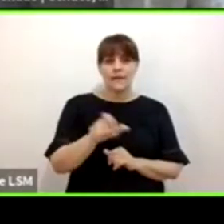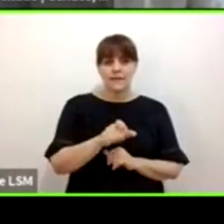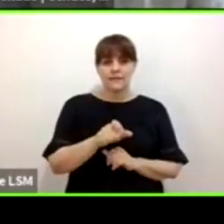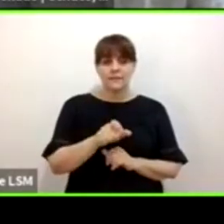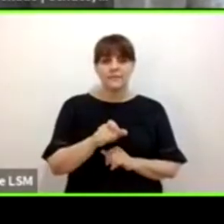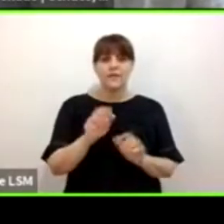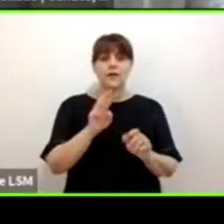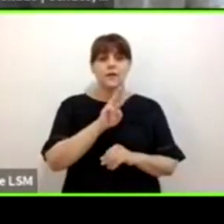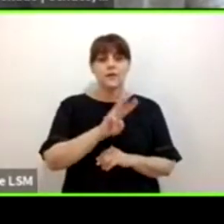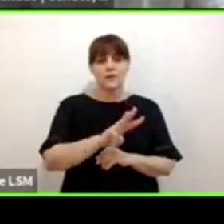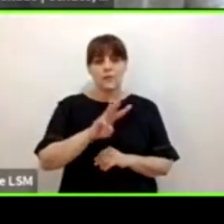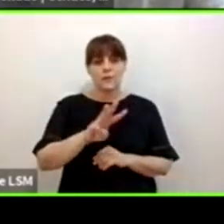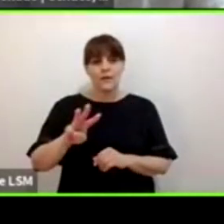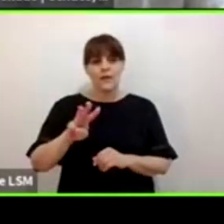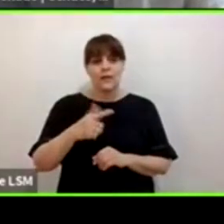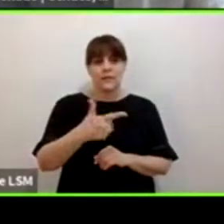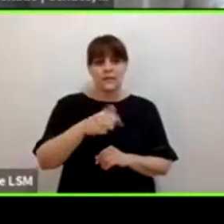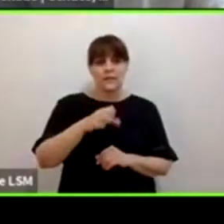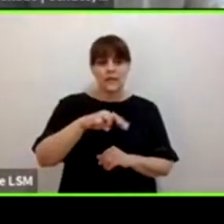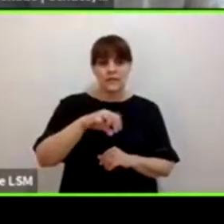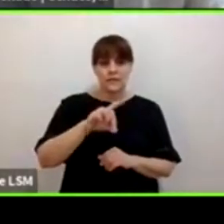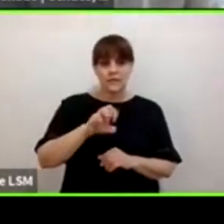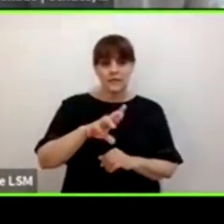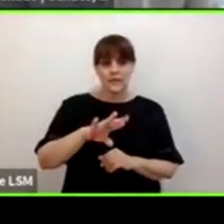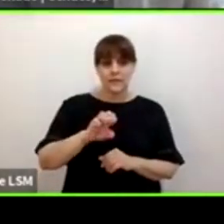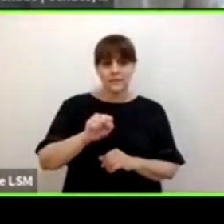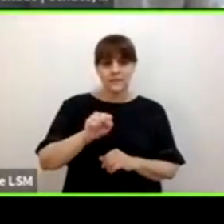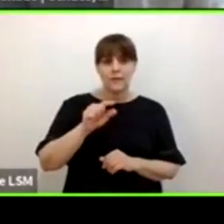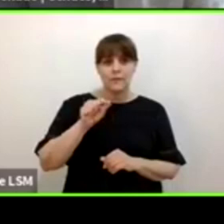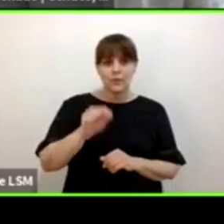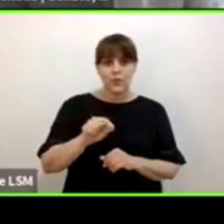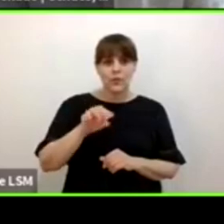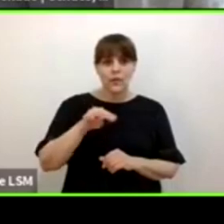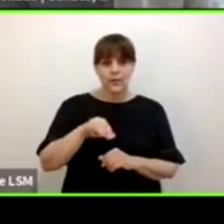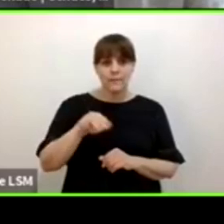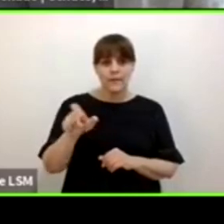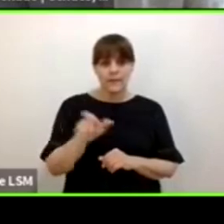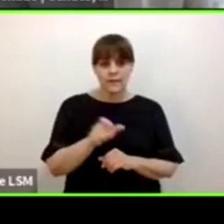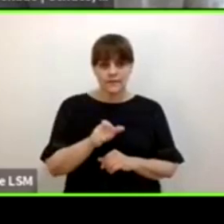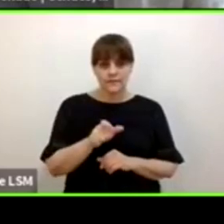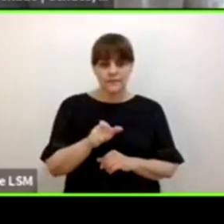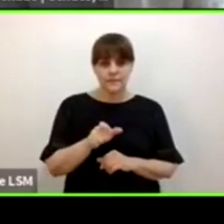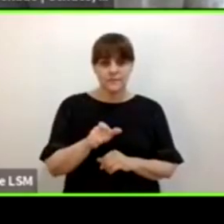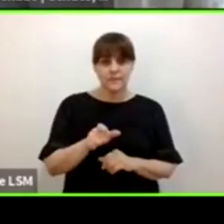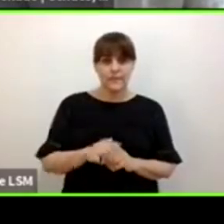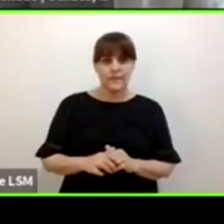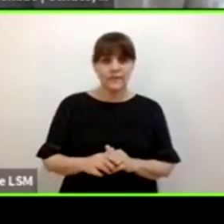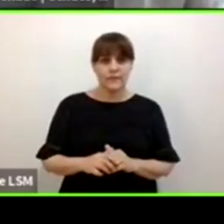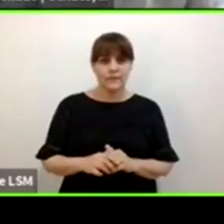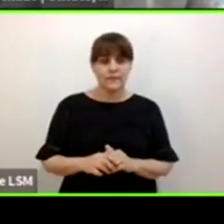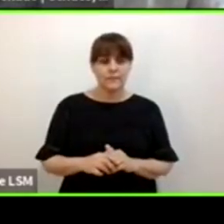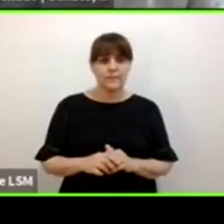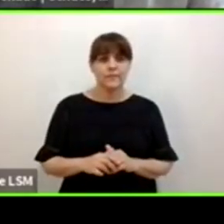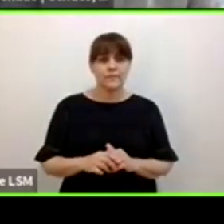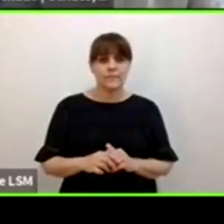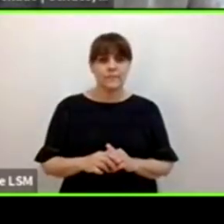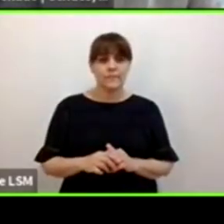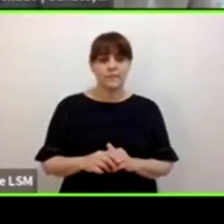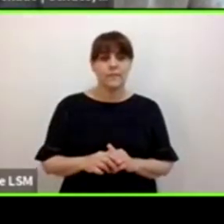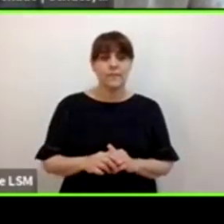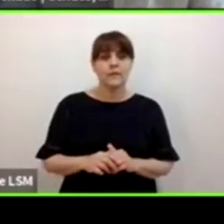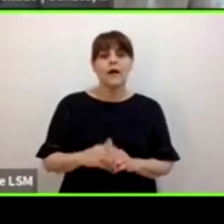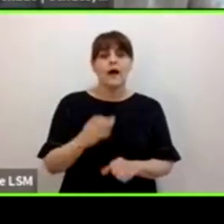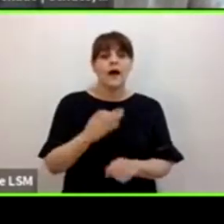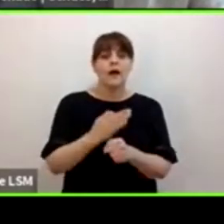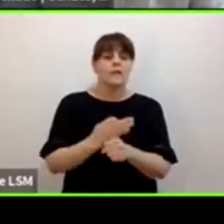es igual genders punto mx muchísimas gracias le damos la palabra también por cuatro cinco minutos